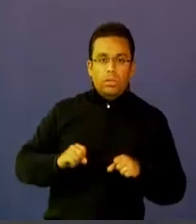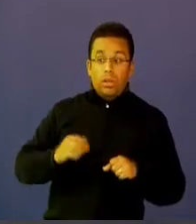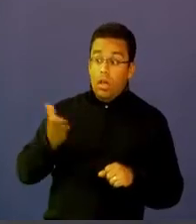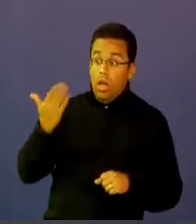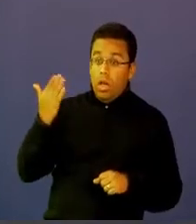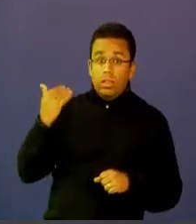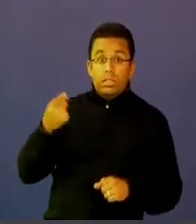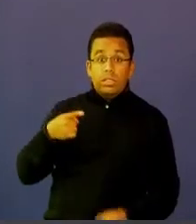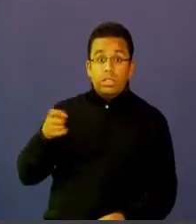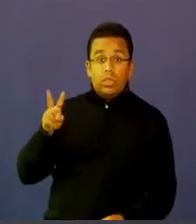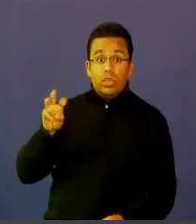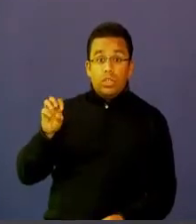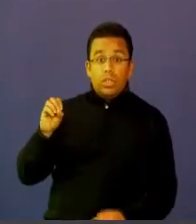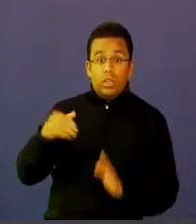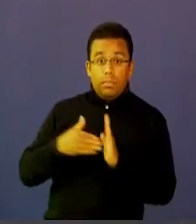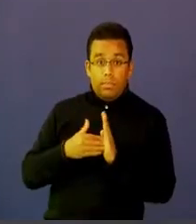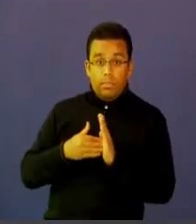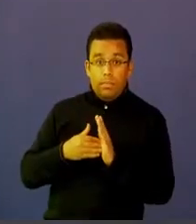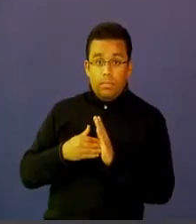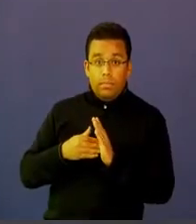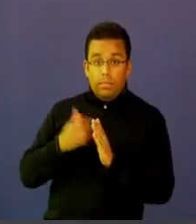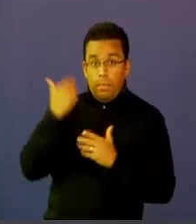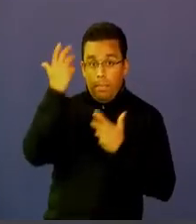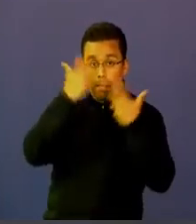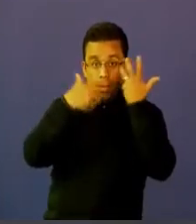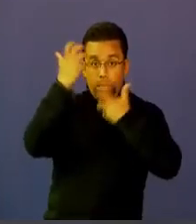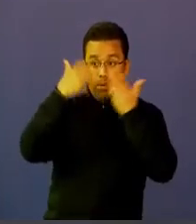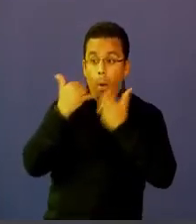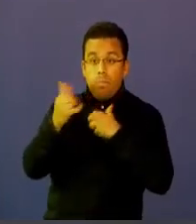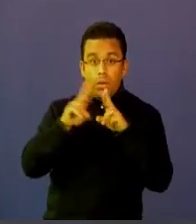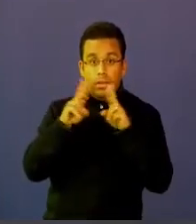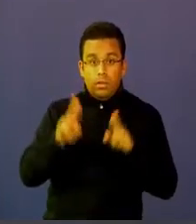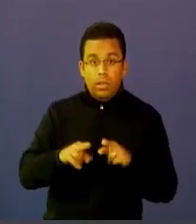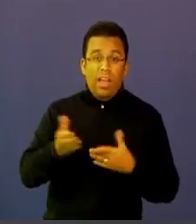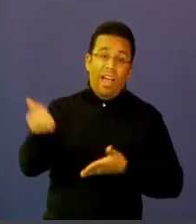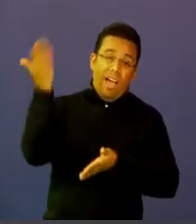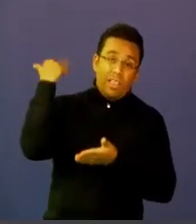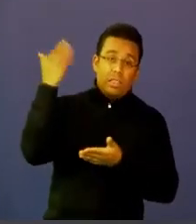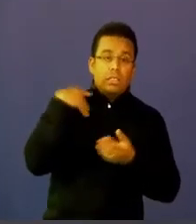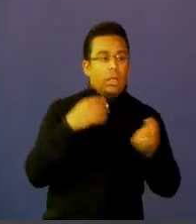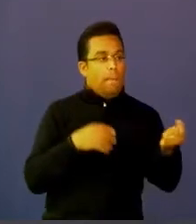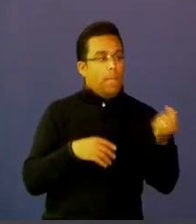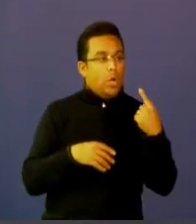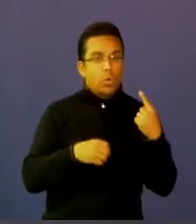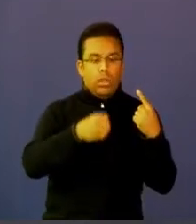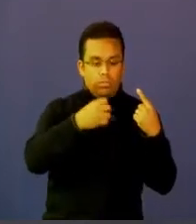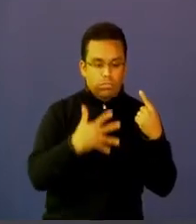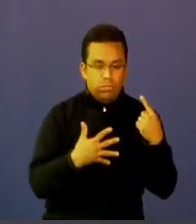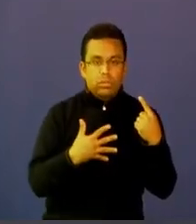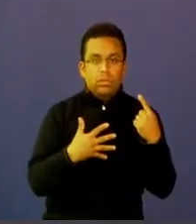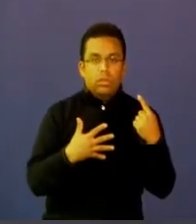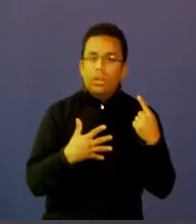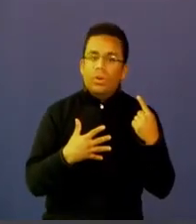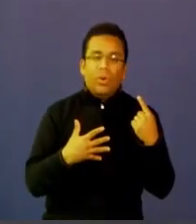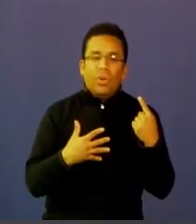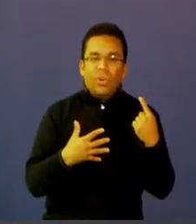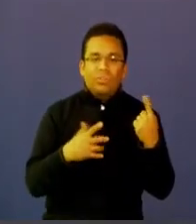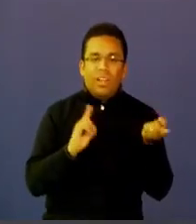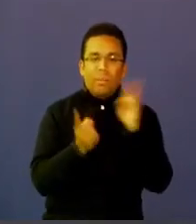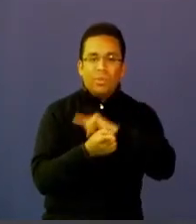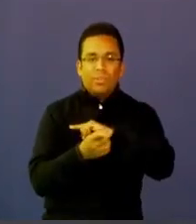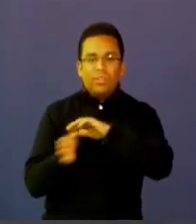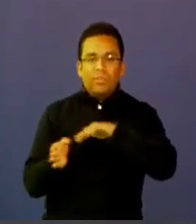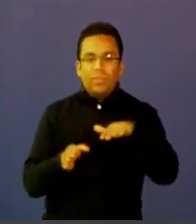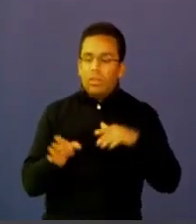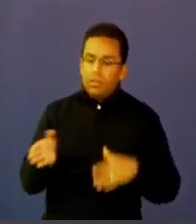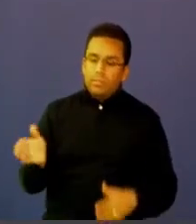pruebas en línea es que cambiamos el formato plano de pregunta y selección múltiple a retos donde cada